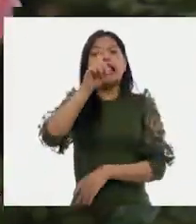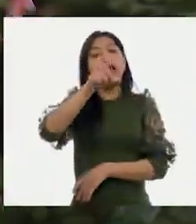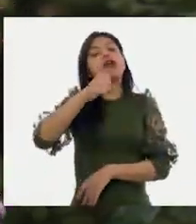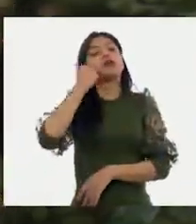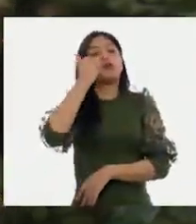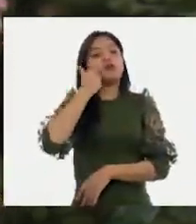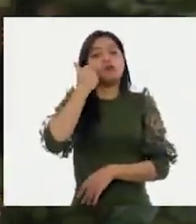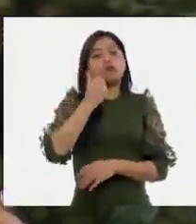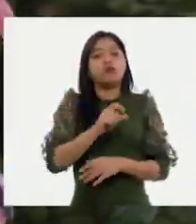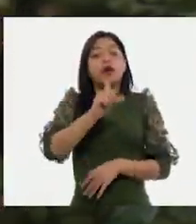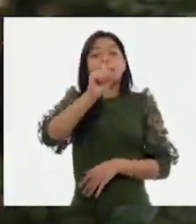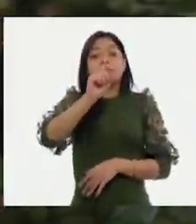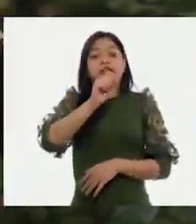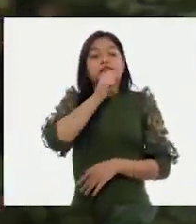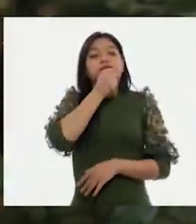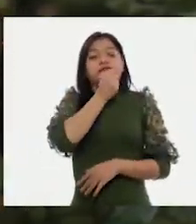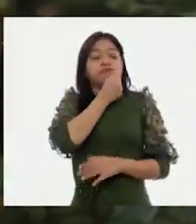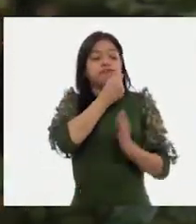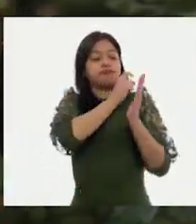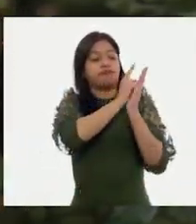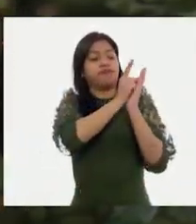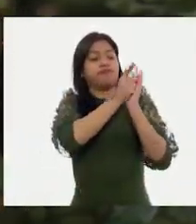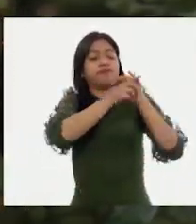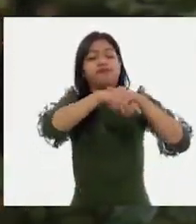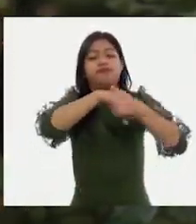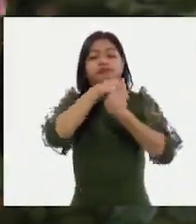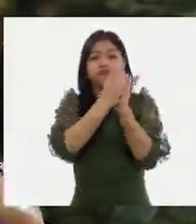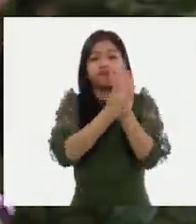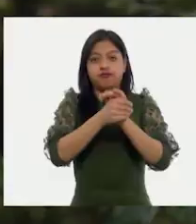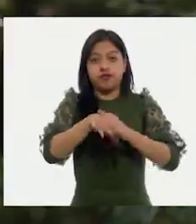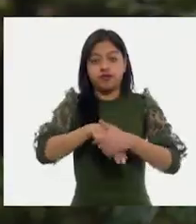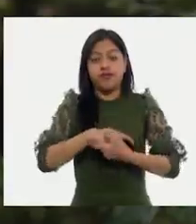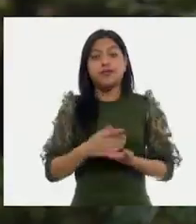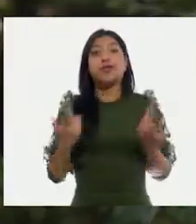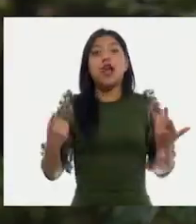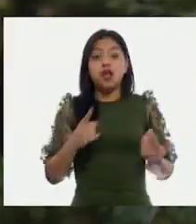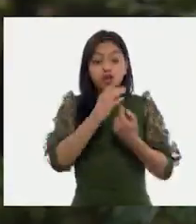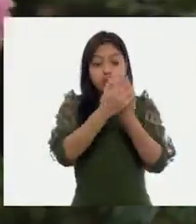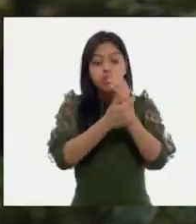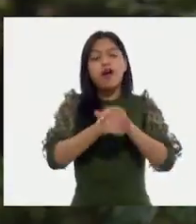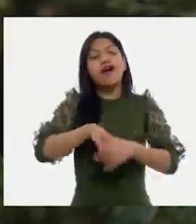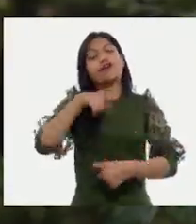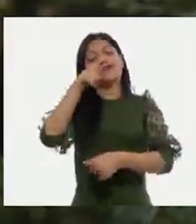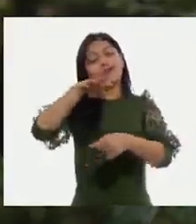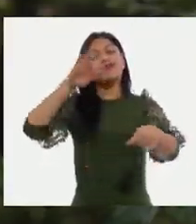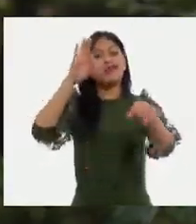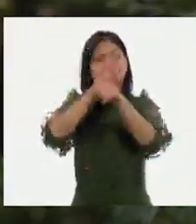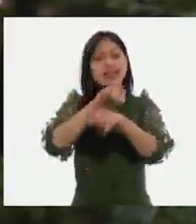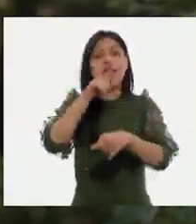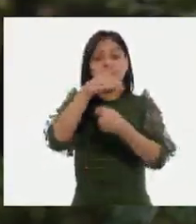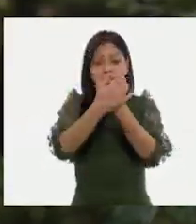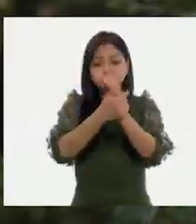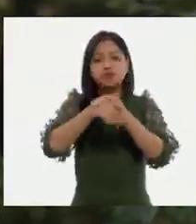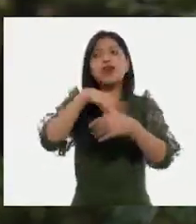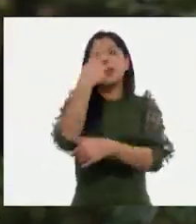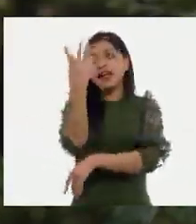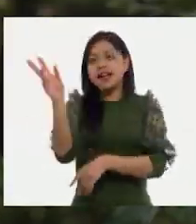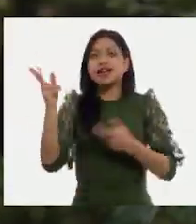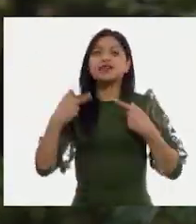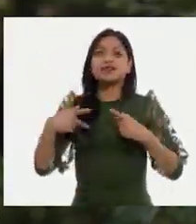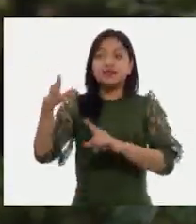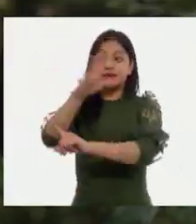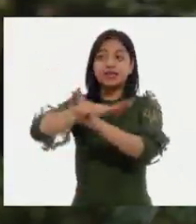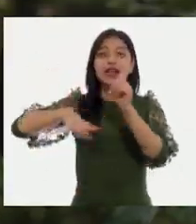agua y jabón durante 20 segundos. Así te proteges tú y proteges a todas las